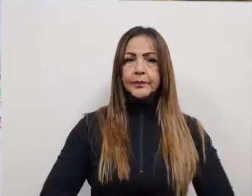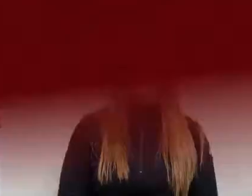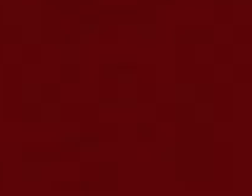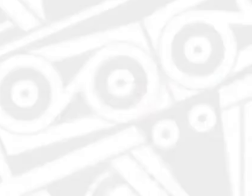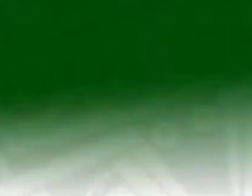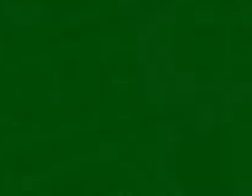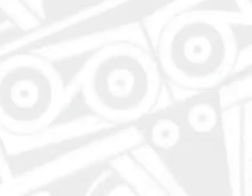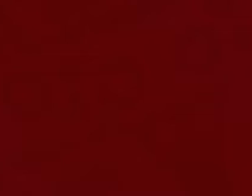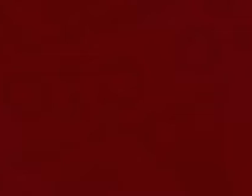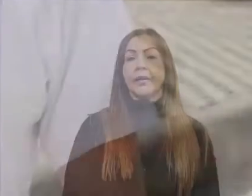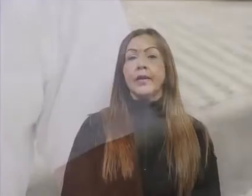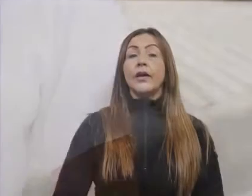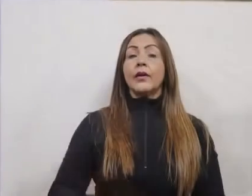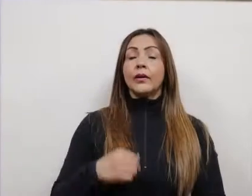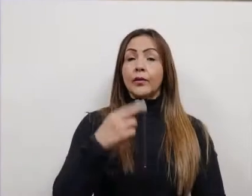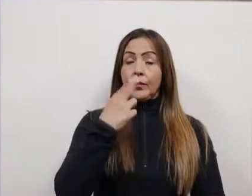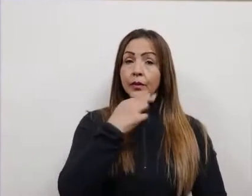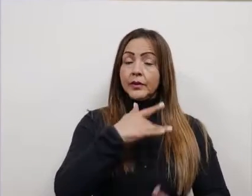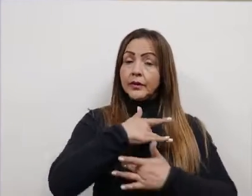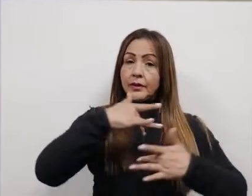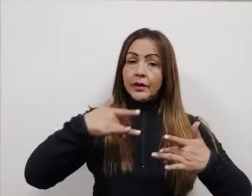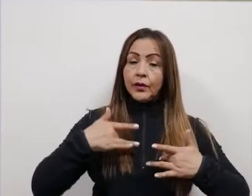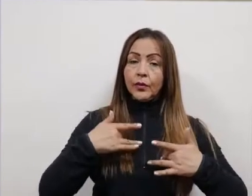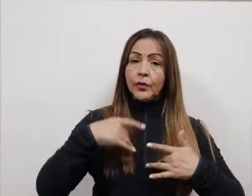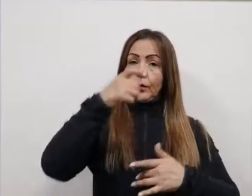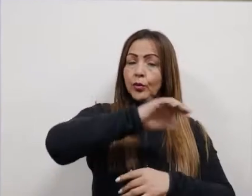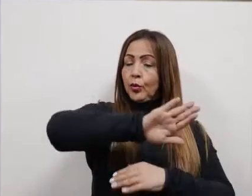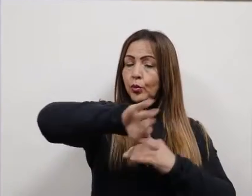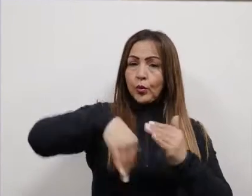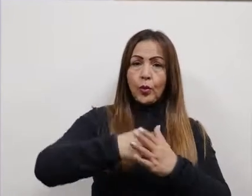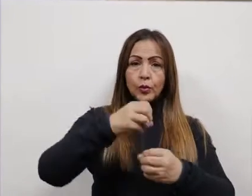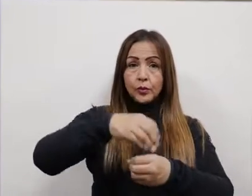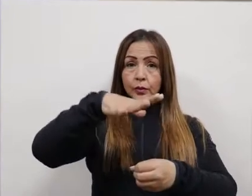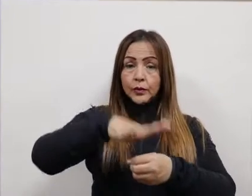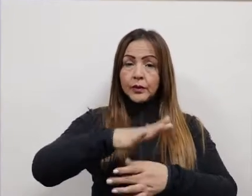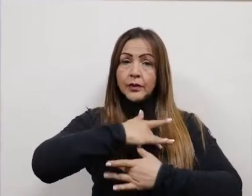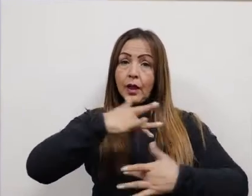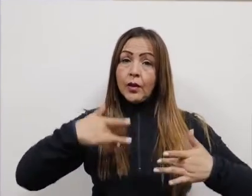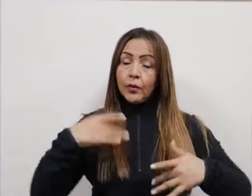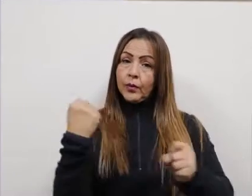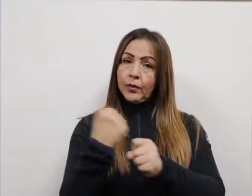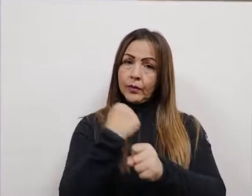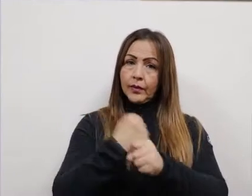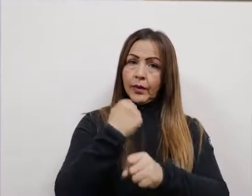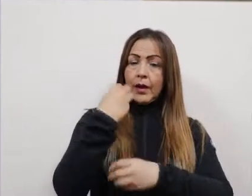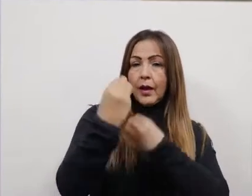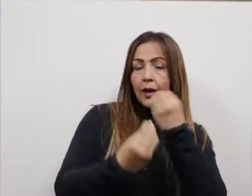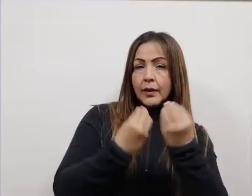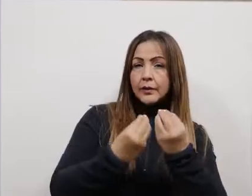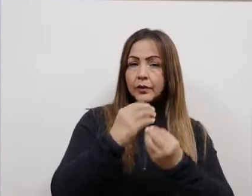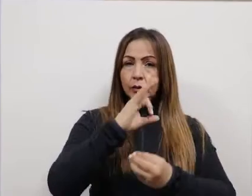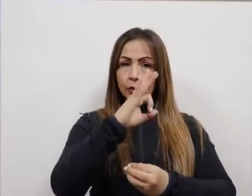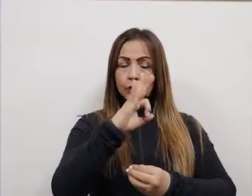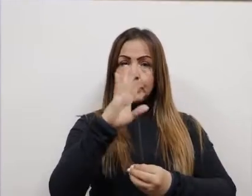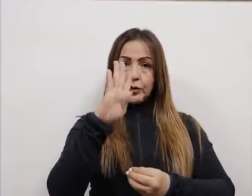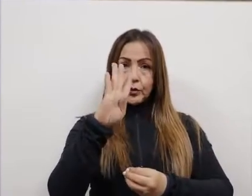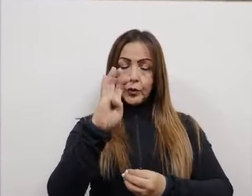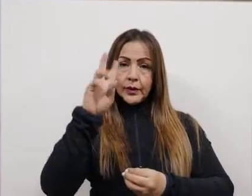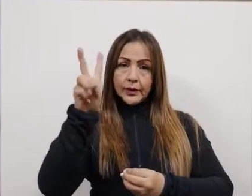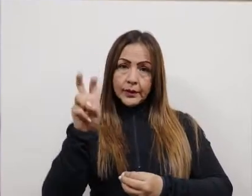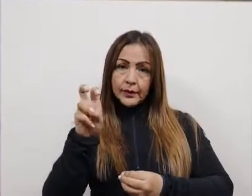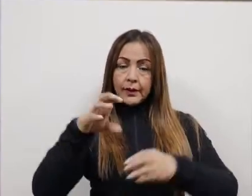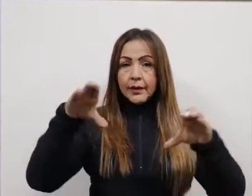tratamiento. Para el cumplimiento de la meta salud pública, bienestar para todos, la dimensión de salud laboral ha realizado más de